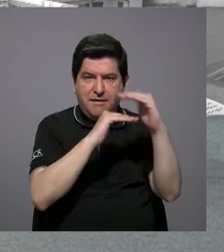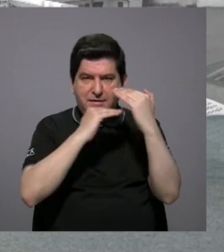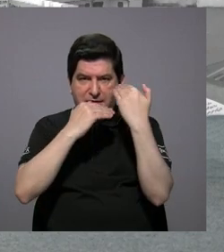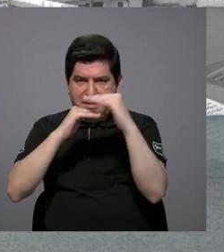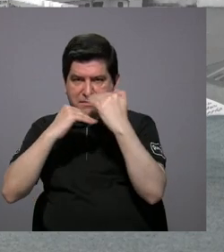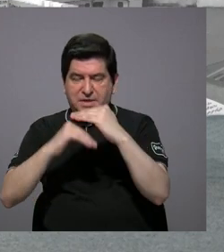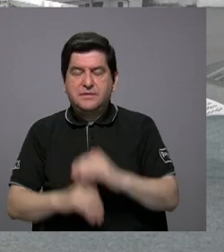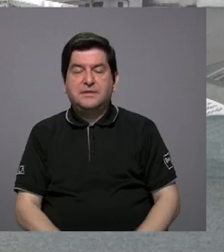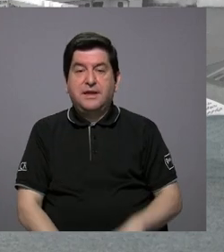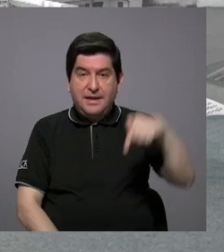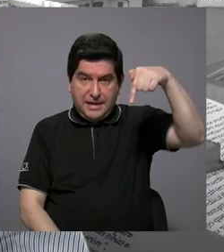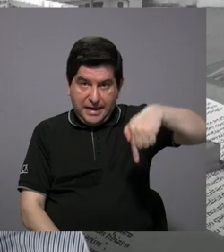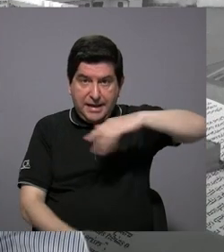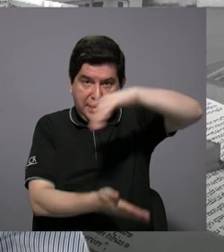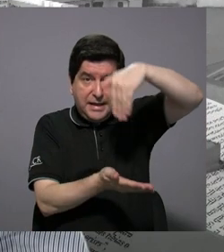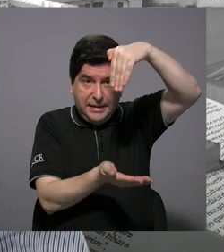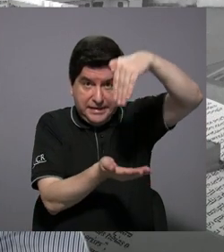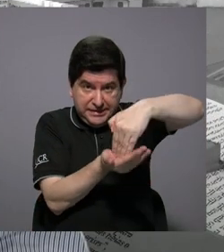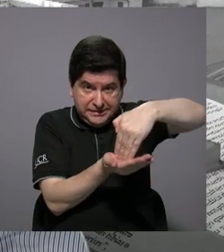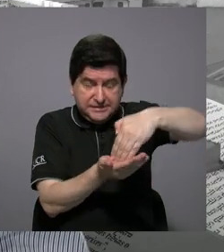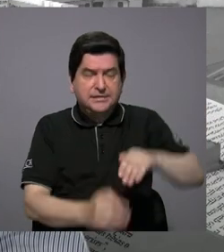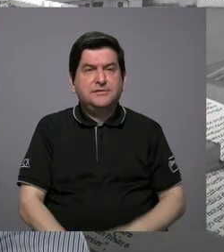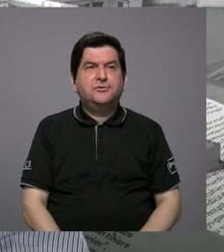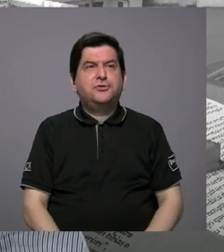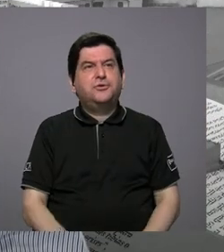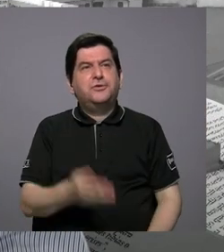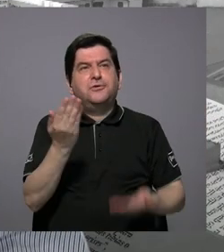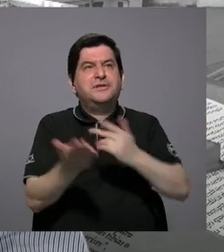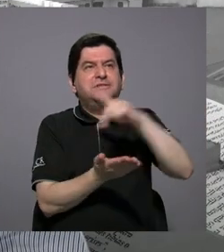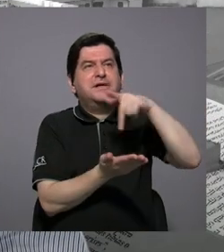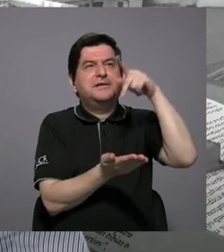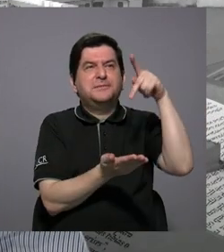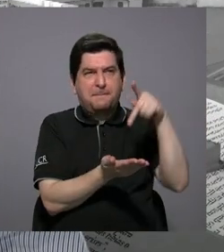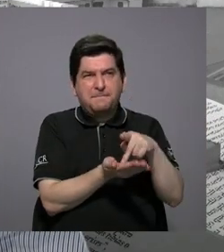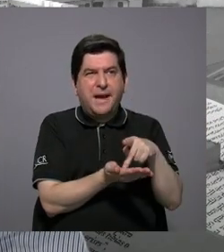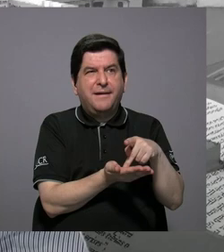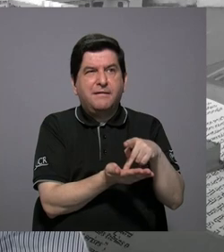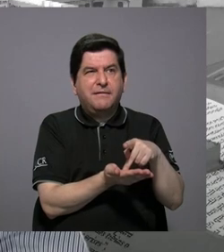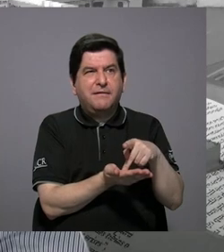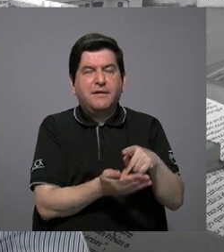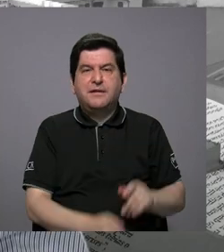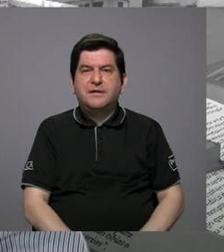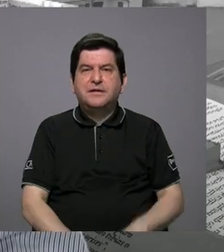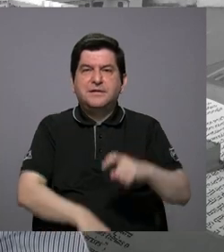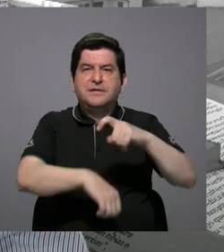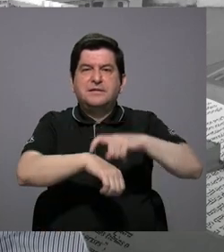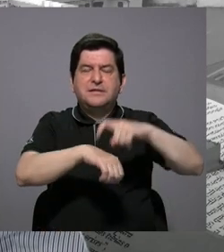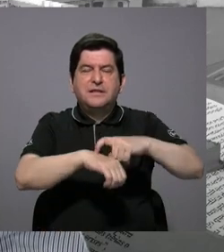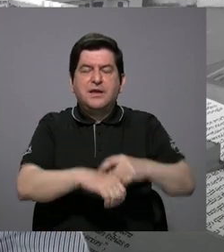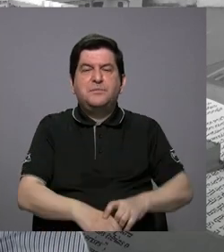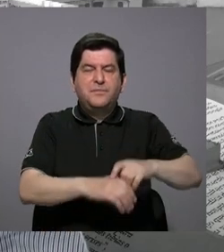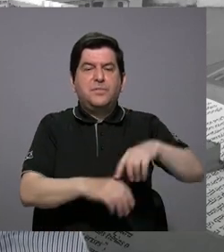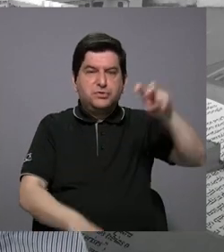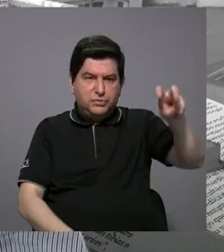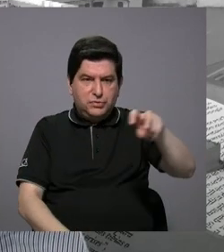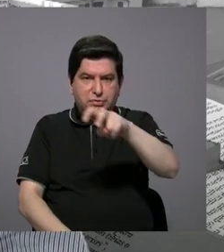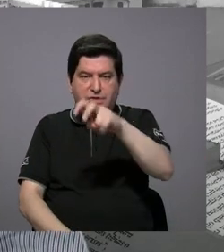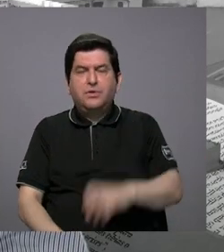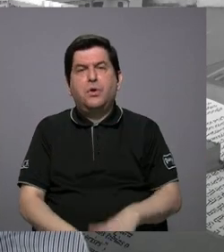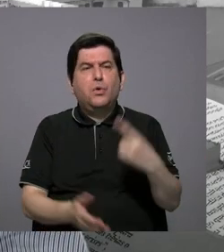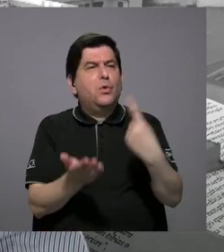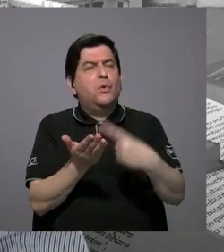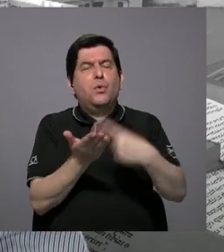la zona central son cosas como parques, son cosas como tiempos de viaje, que los hemos